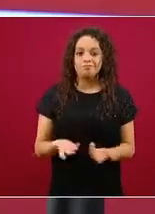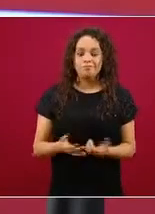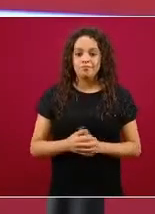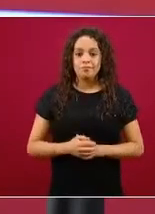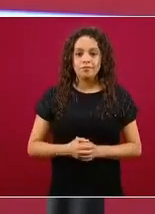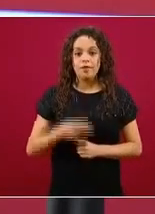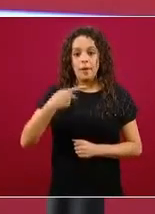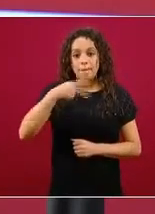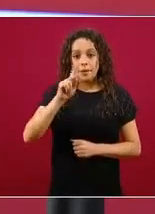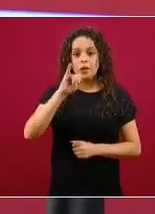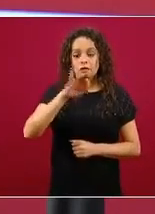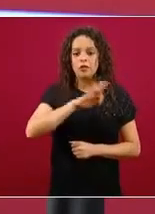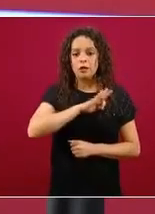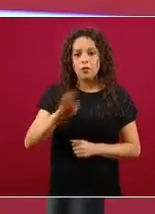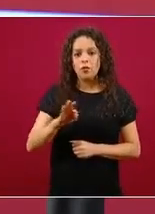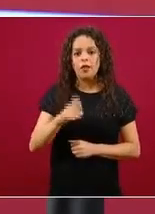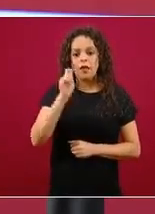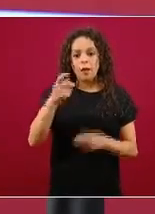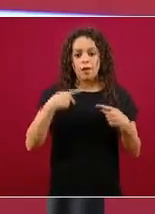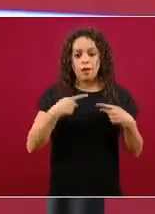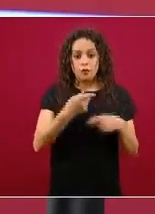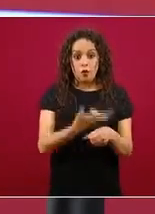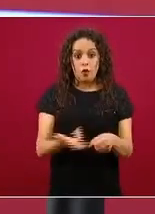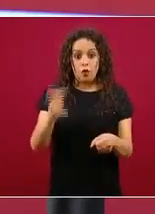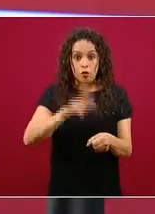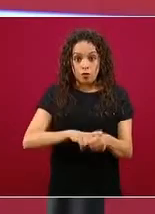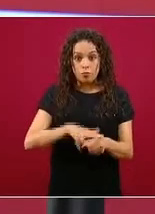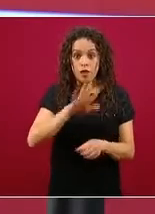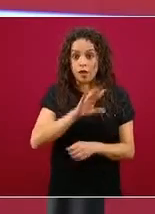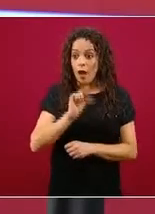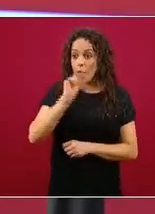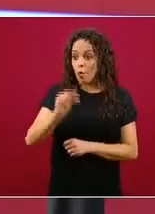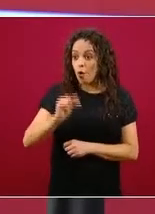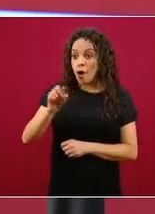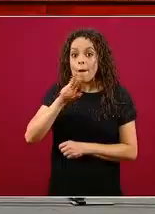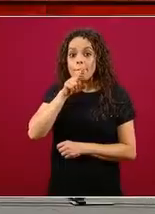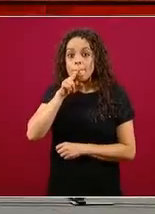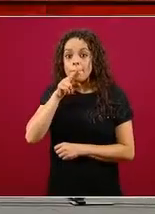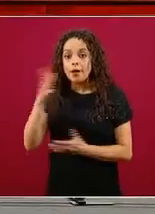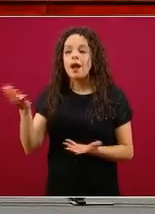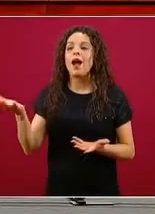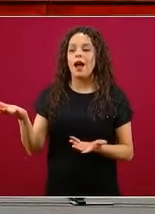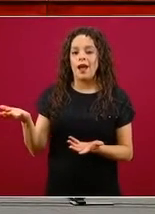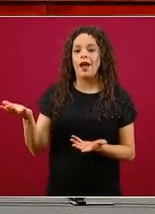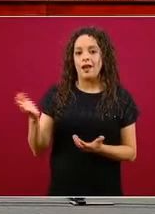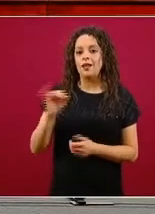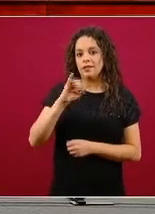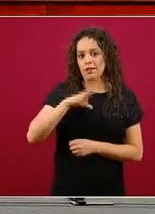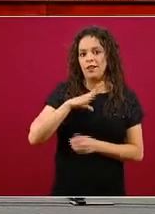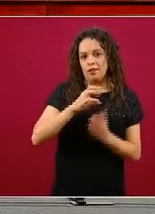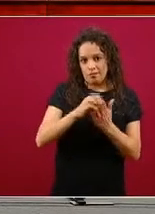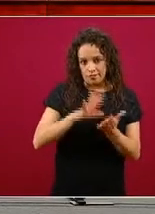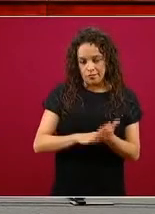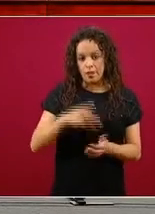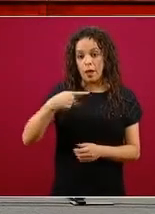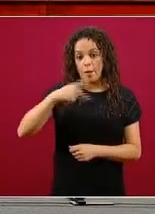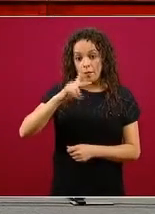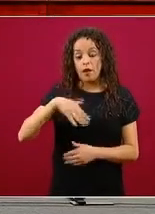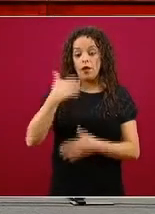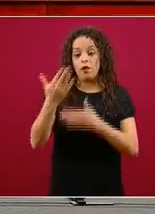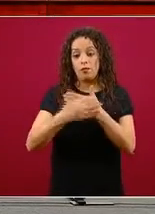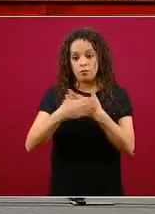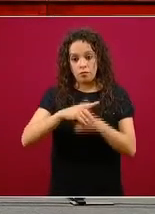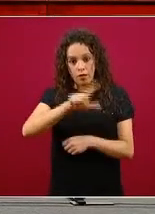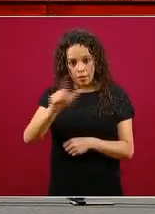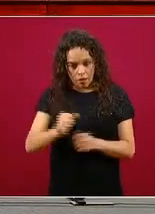en los que están hospitalizados, pero no necesariamente en los ambulatorios. Entonces, los vamos a presentar, solamente que se está